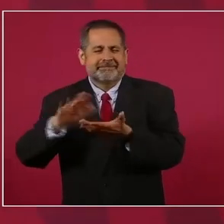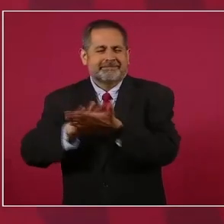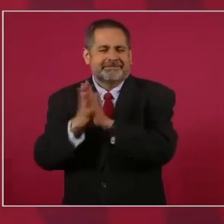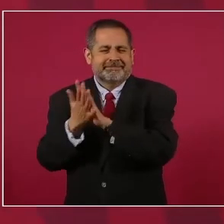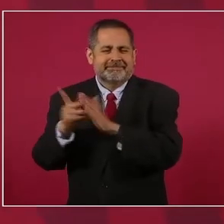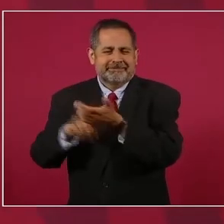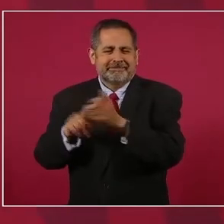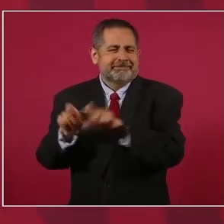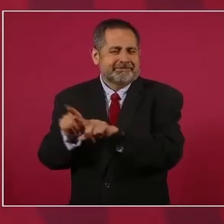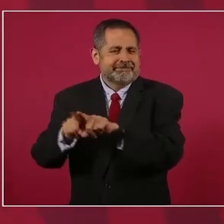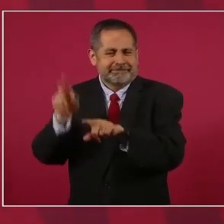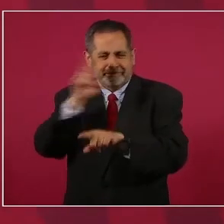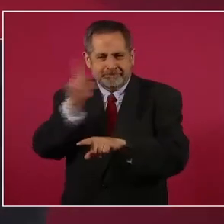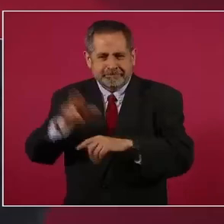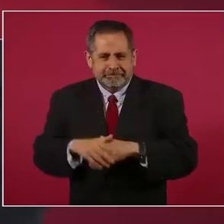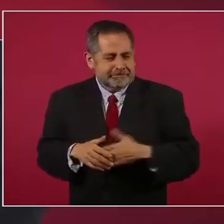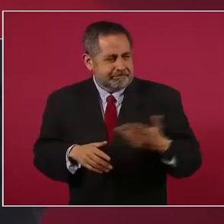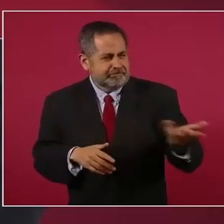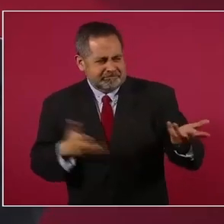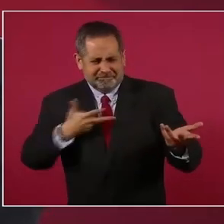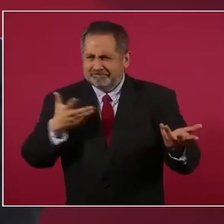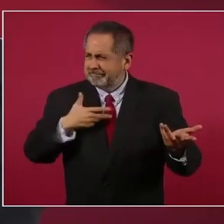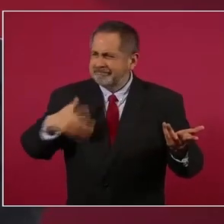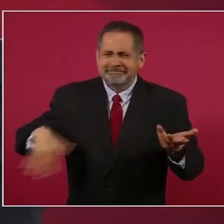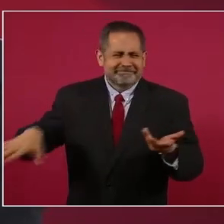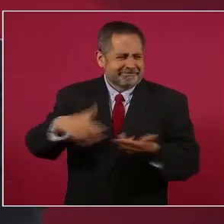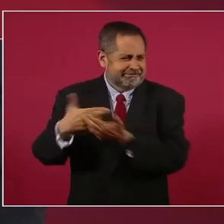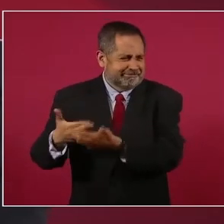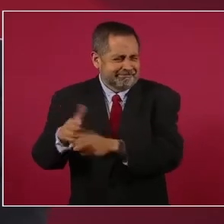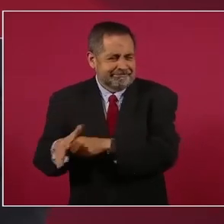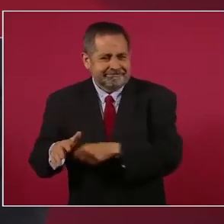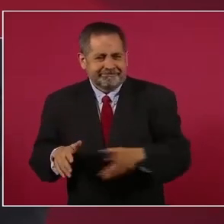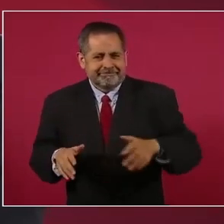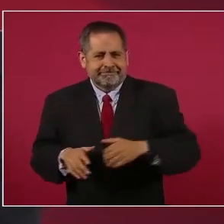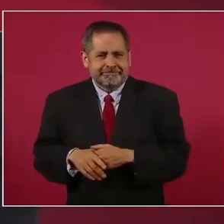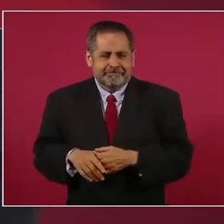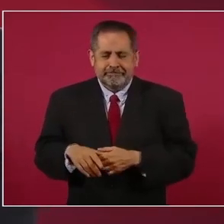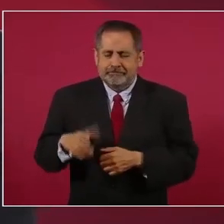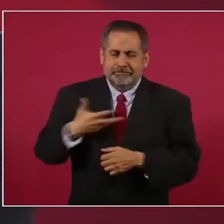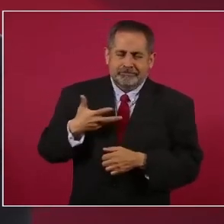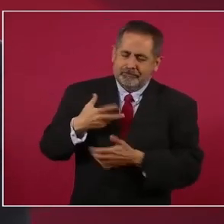loro, pero en Palenque, un loro.